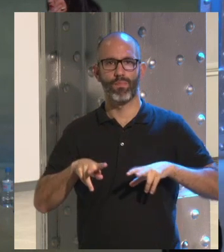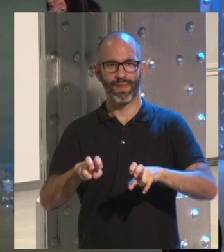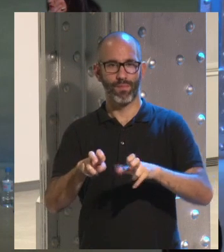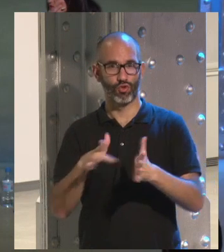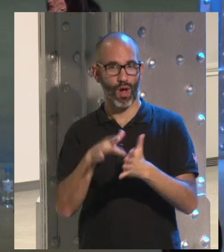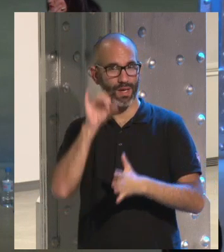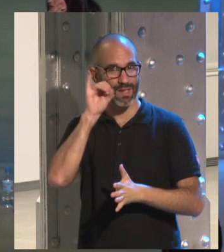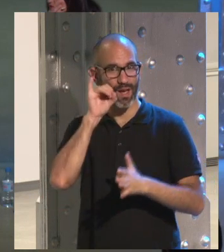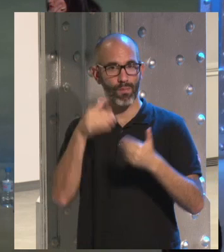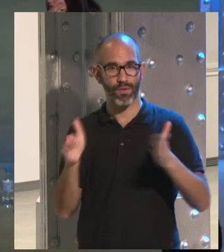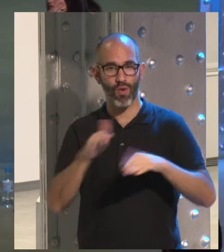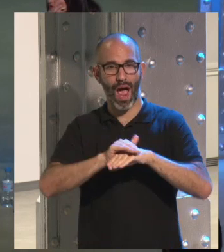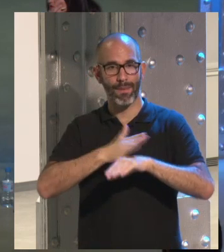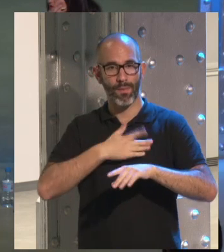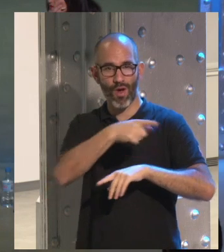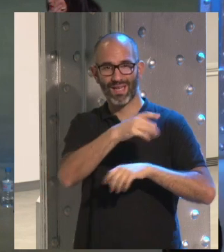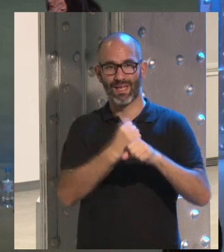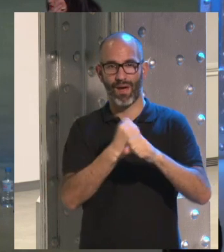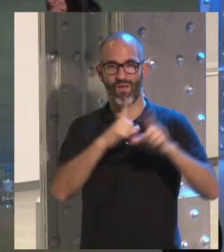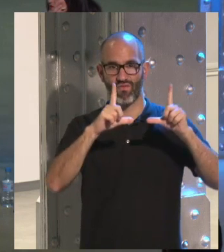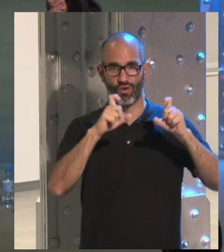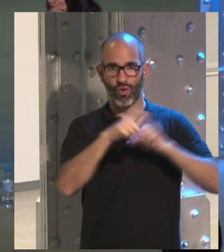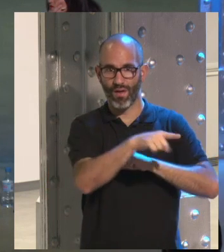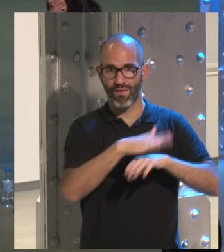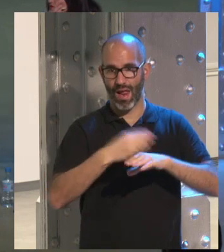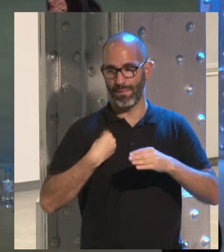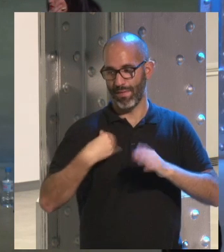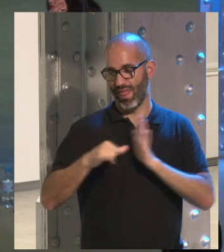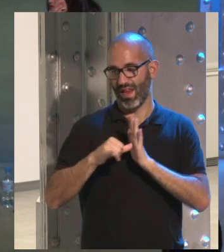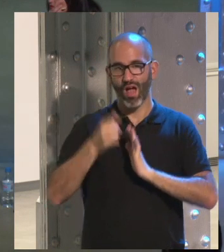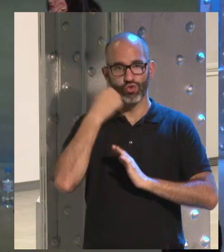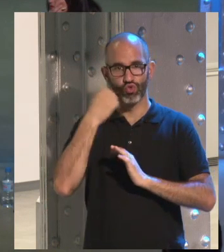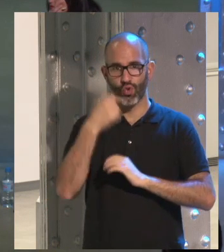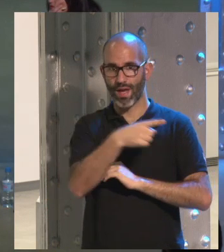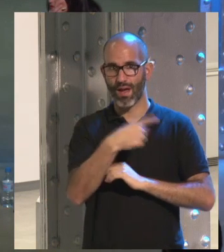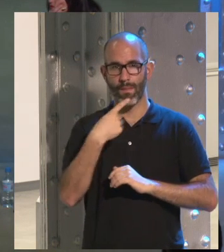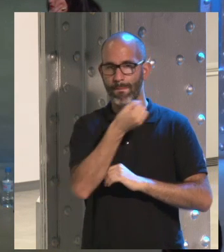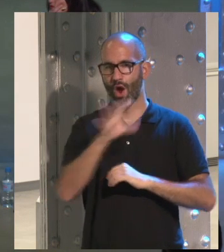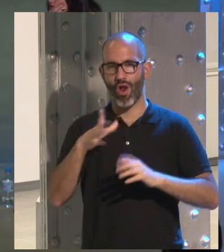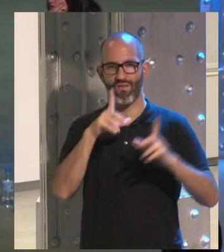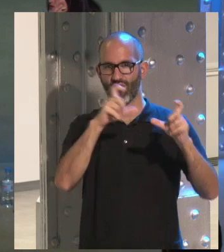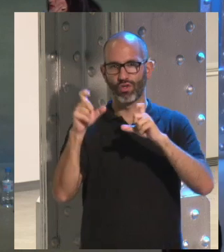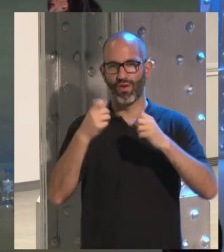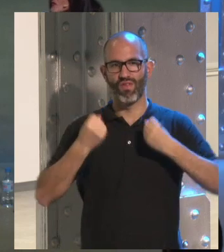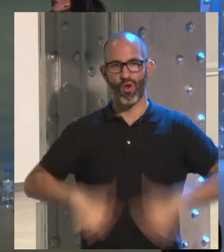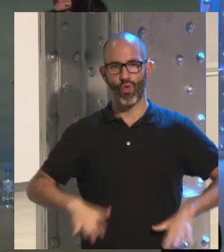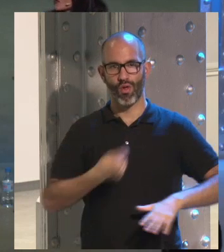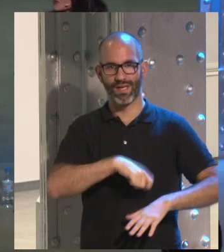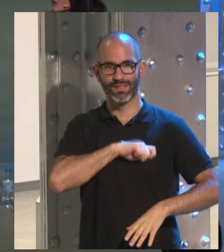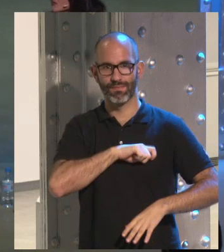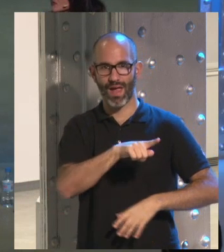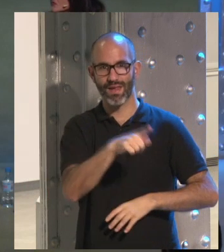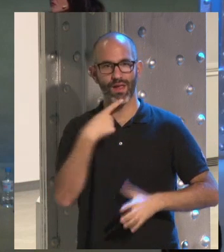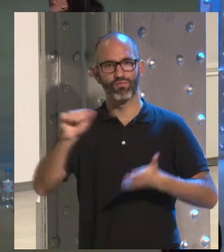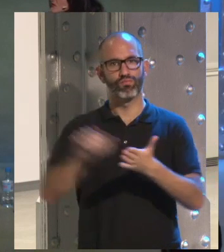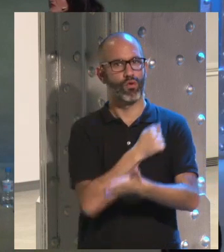pasos un amigo mío que es fotógrafo de desnudos que vive justo aquí en Chueca es uno de los mejores fotógrafos de desnudos en España le